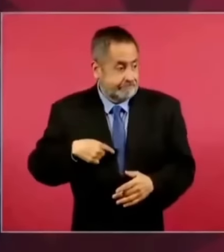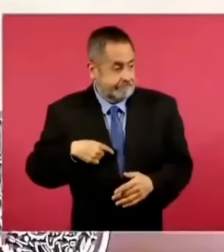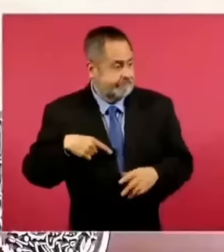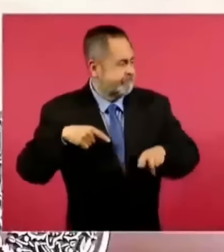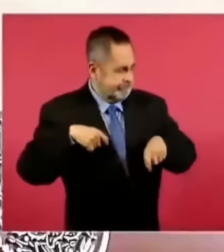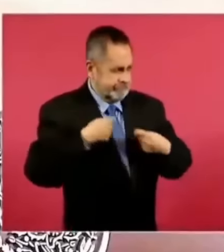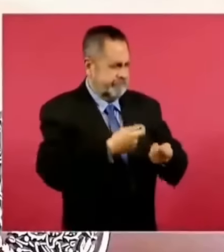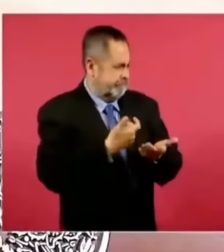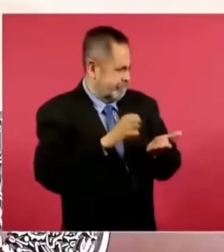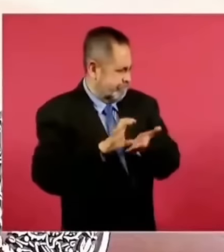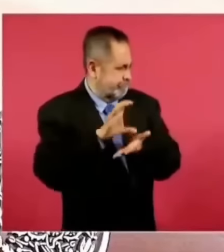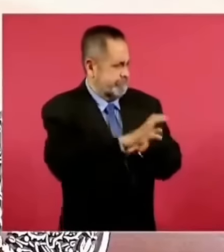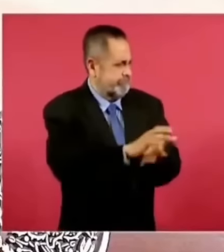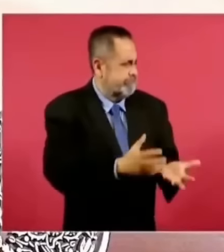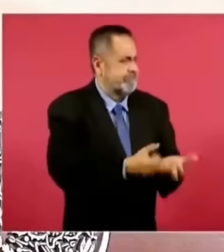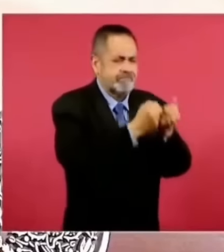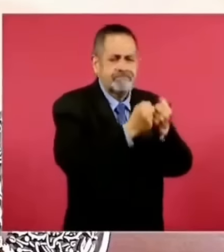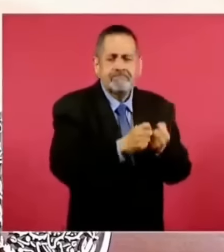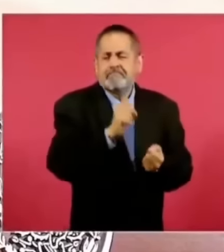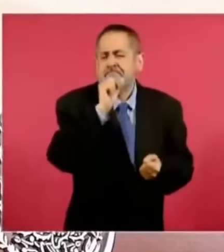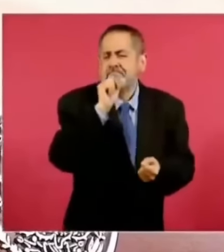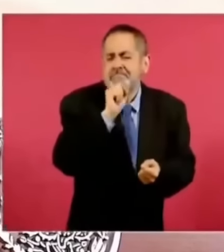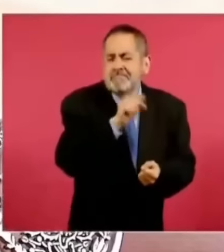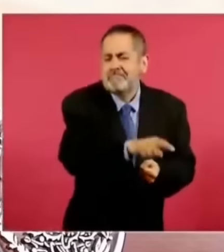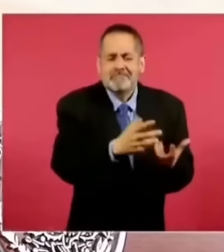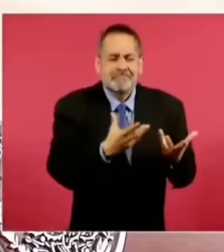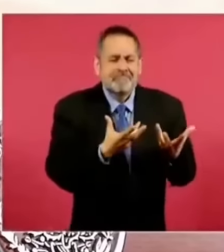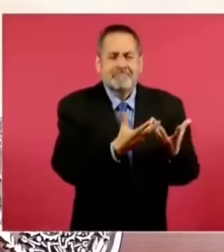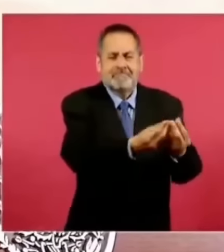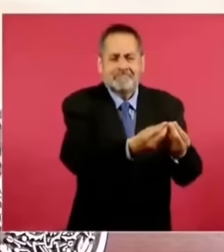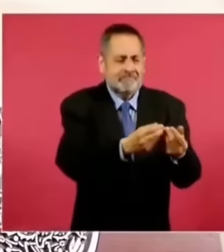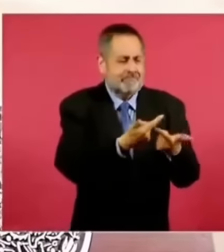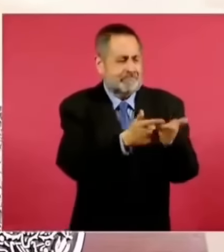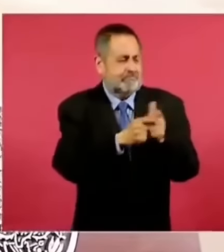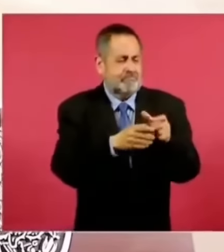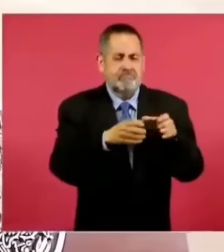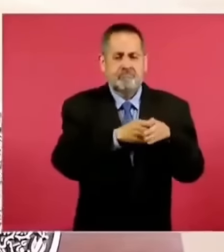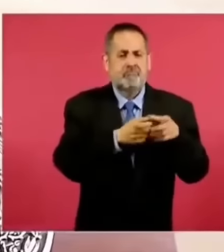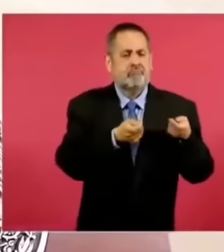él es un representante de la oligarquía.